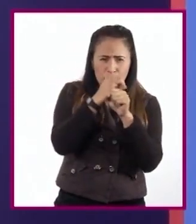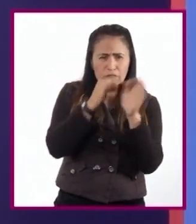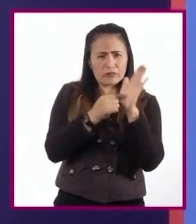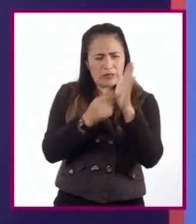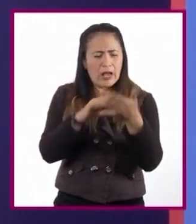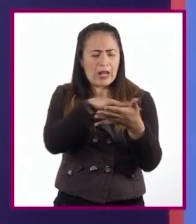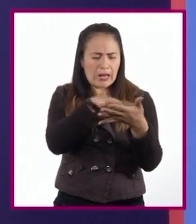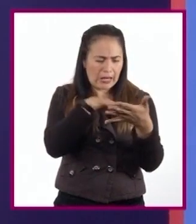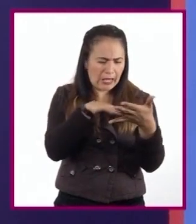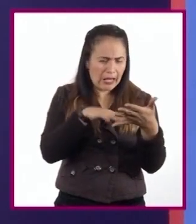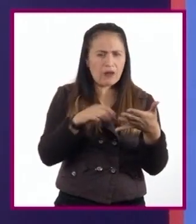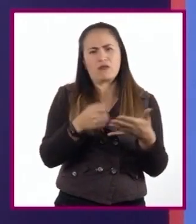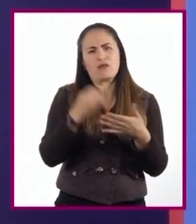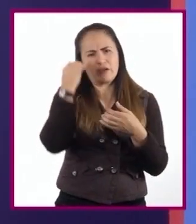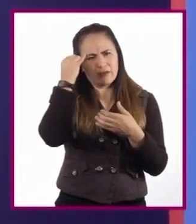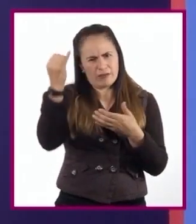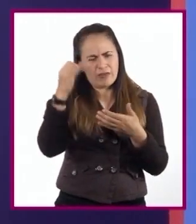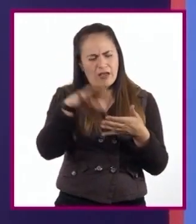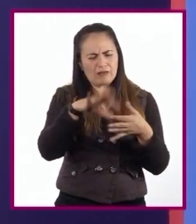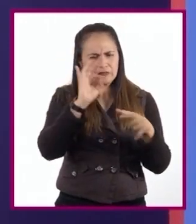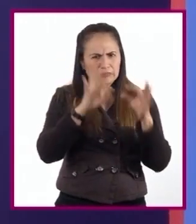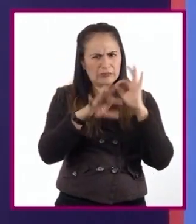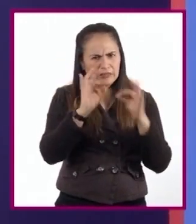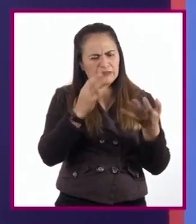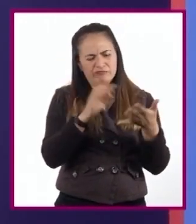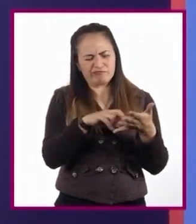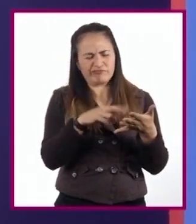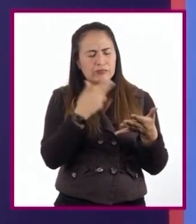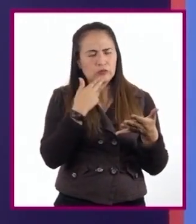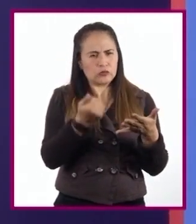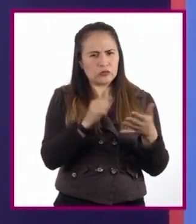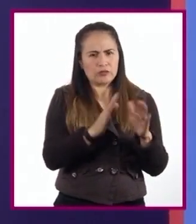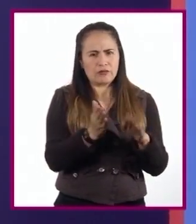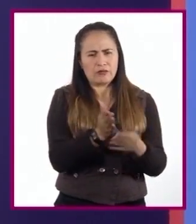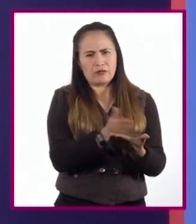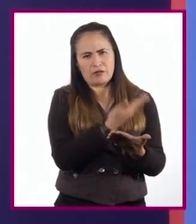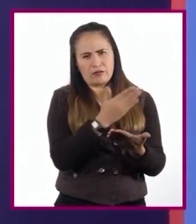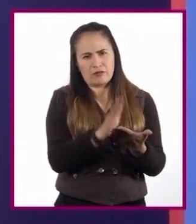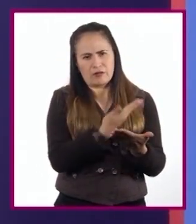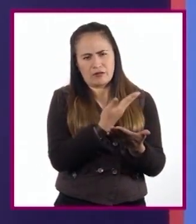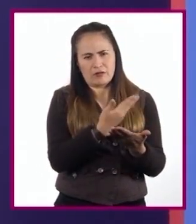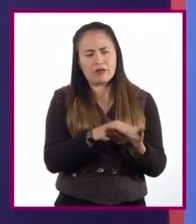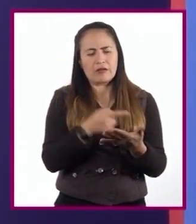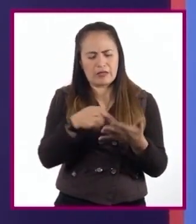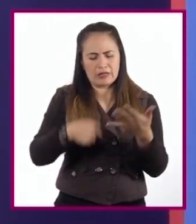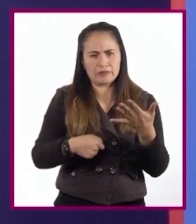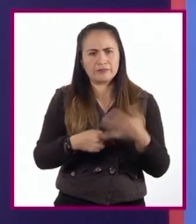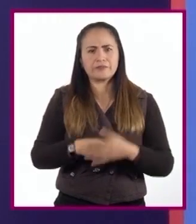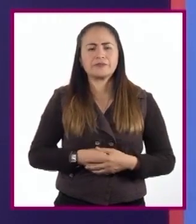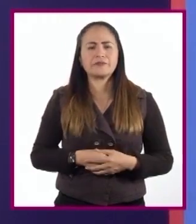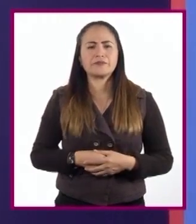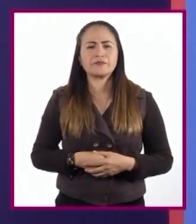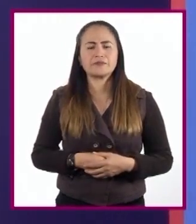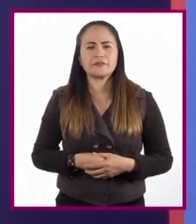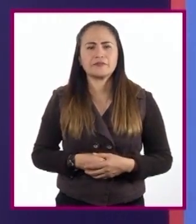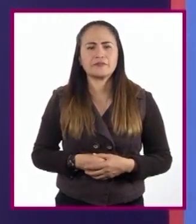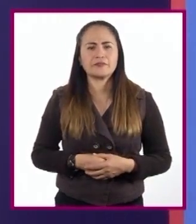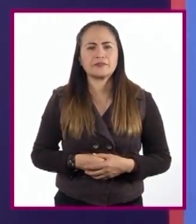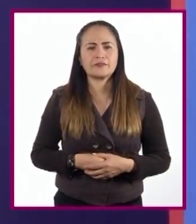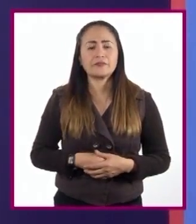léanlo, subrayen las ideas que consideren débiles y que sean factibles de rebatir. A estas,